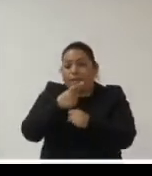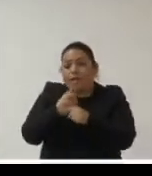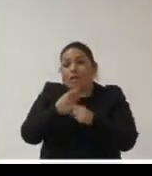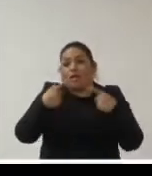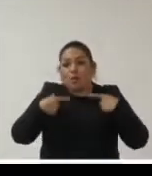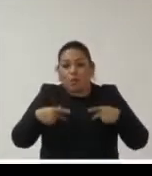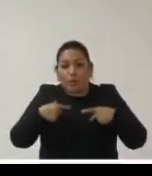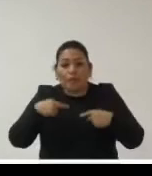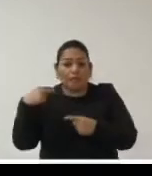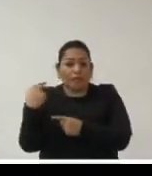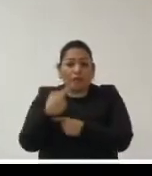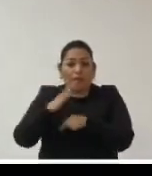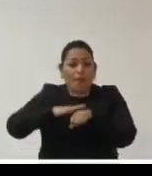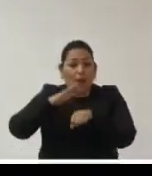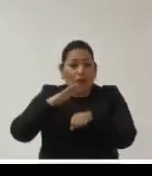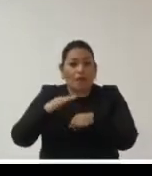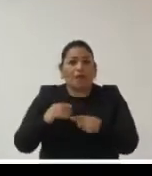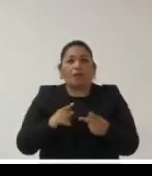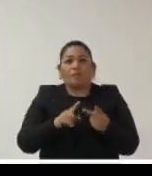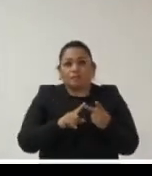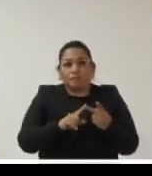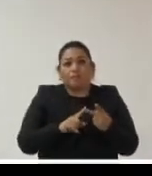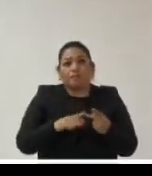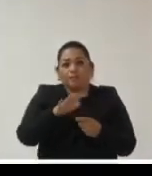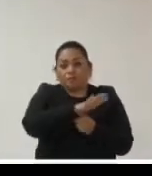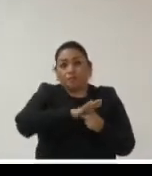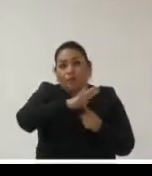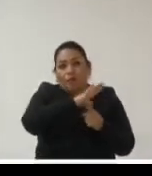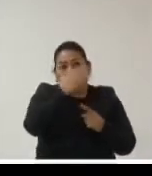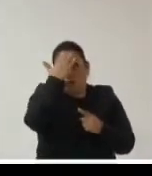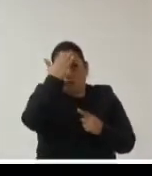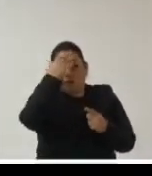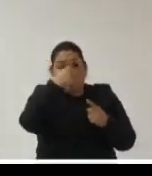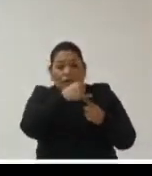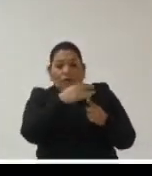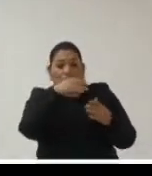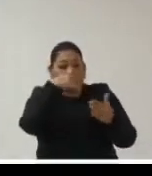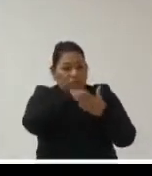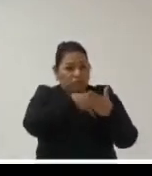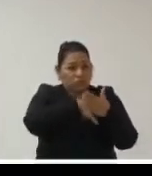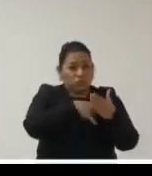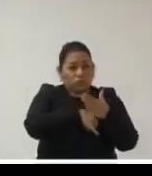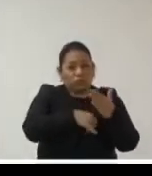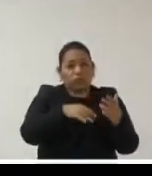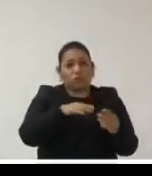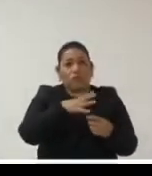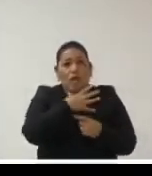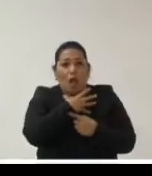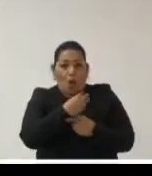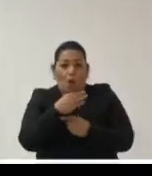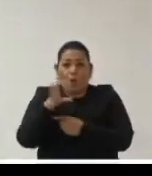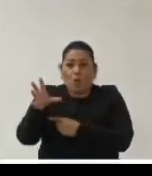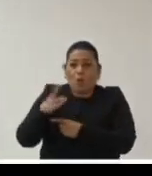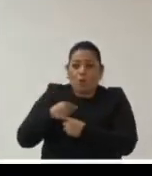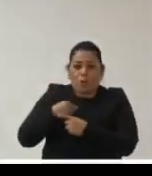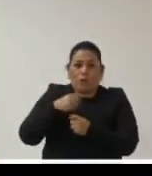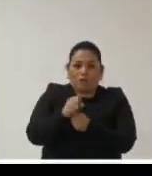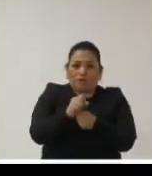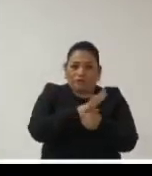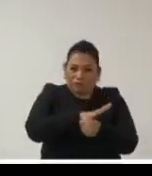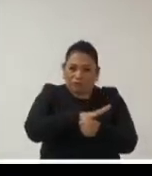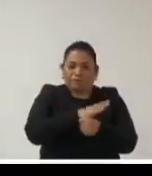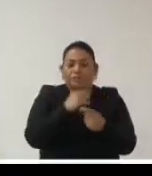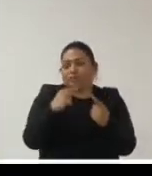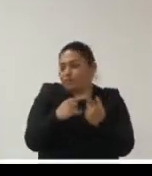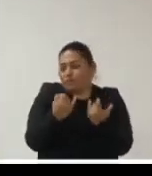adecuada en un contexto de estas características donde además proliferan las fake news hemos visto lo que ha ido pasando hoy en el mundo